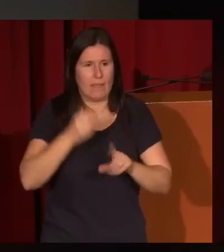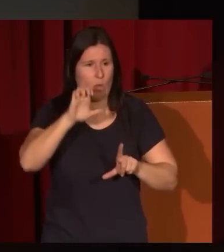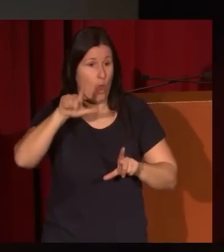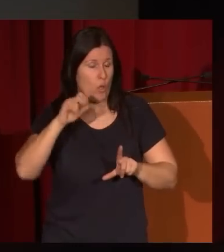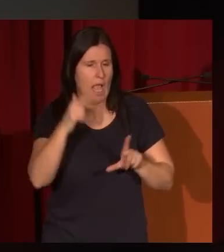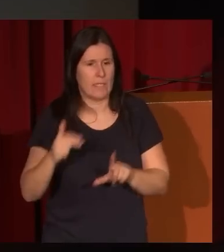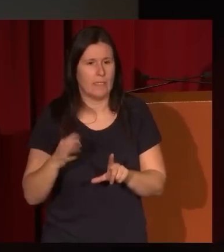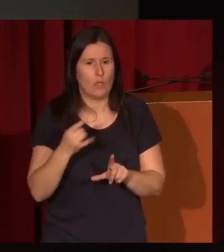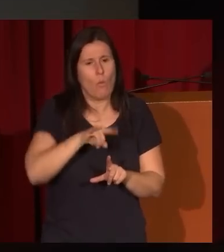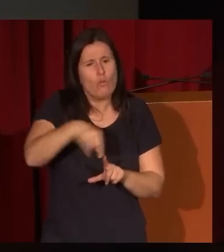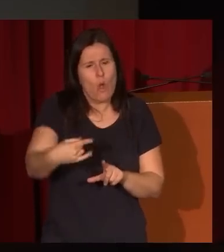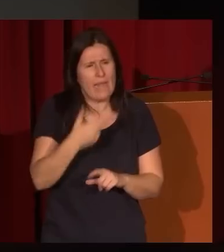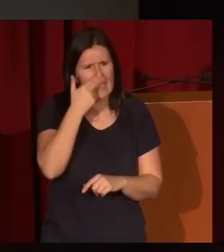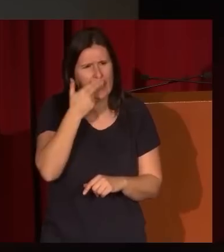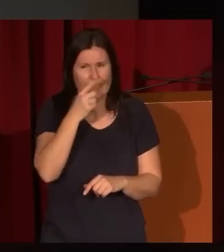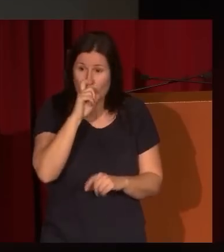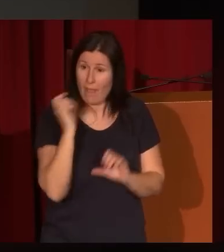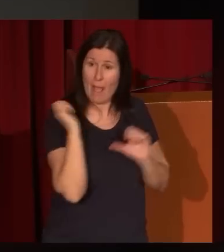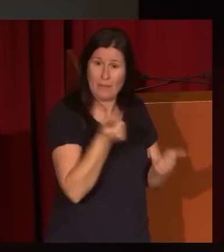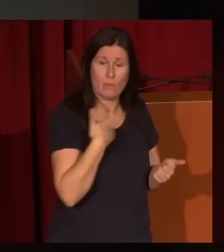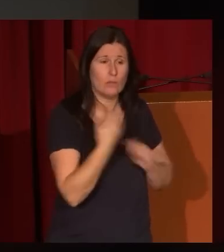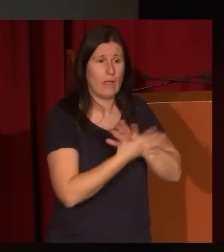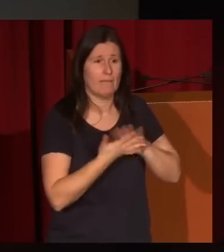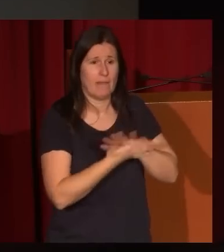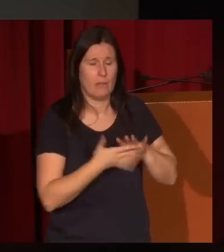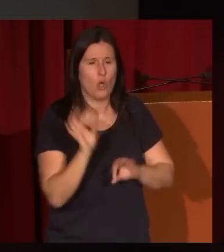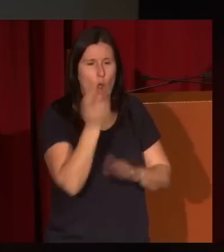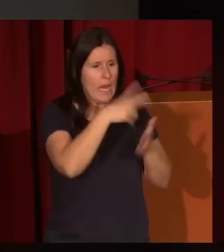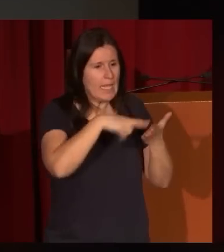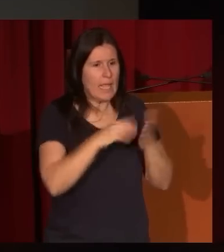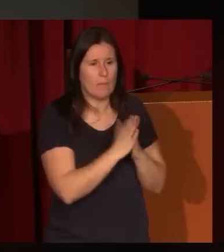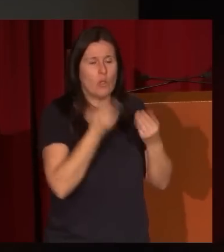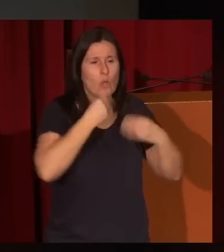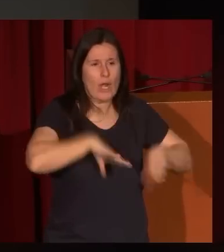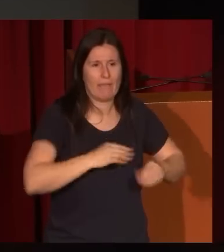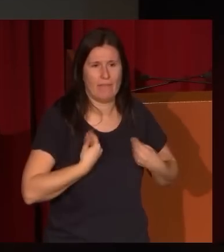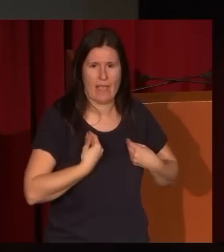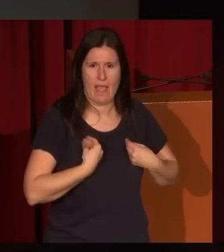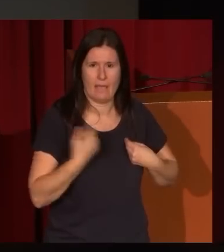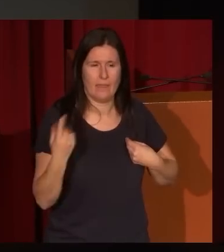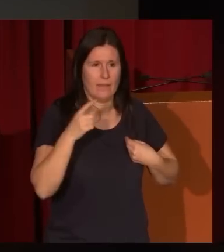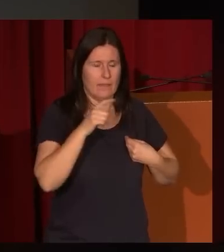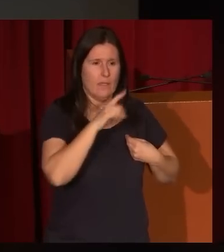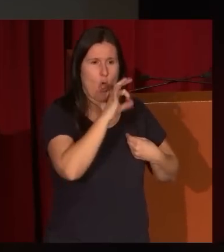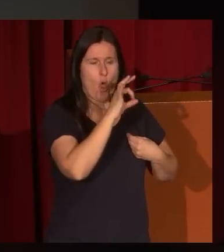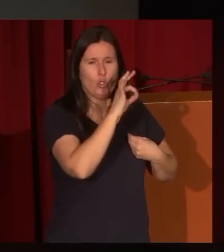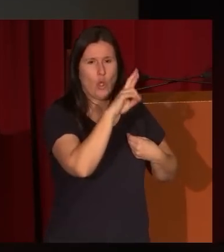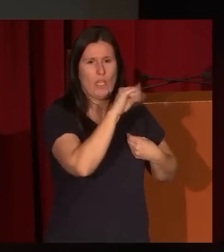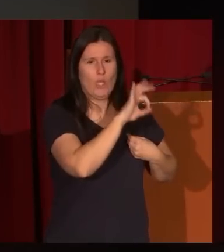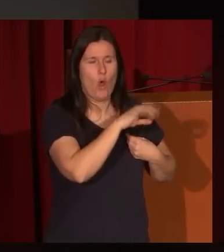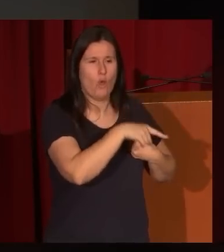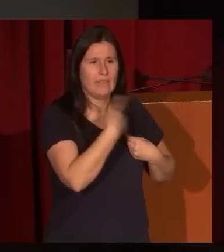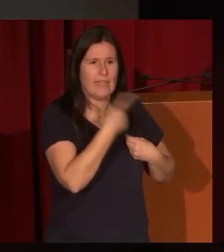y que tienen además un doble interés. ¿Recuerdan que al principio cuando hablábamos o leíamos la biografía de Osorio y Bernal